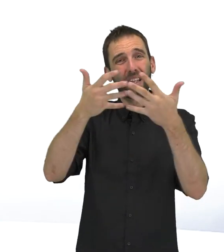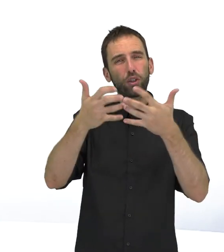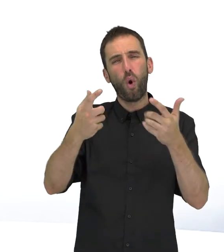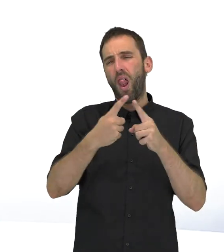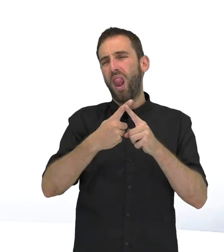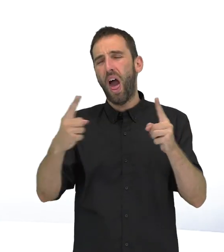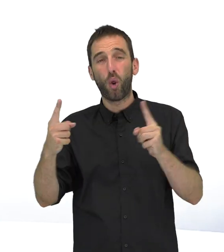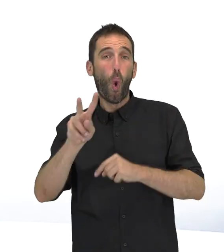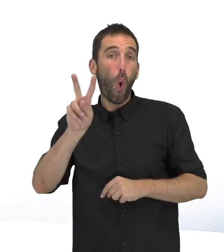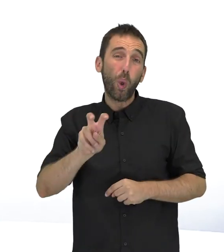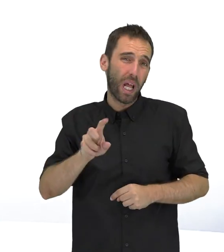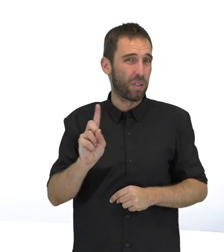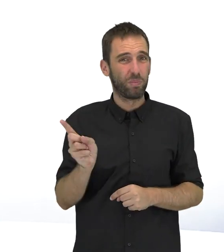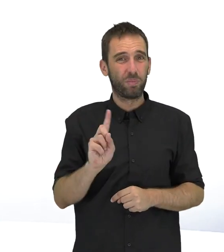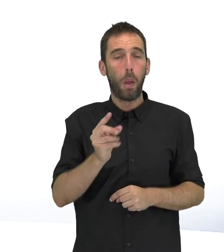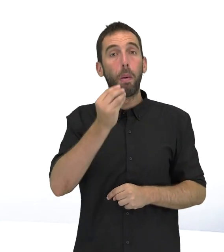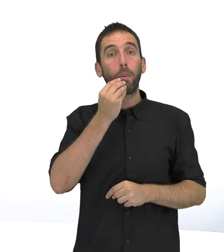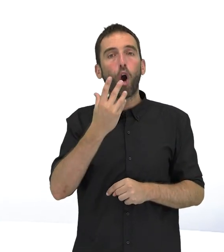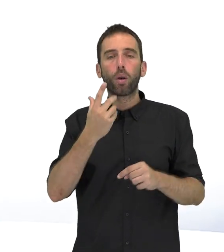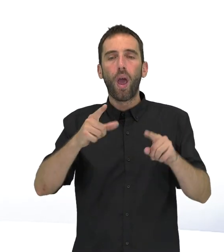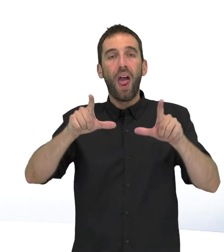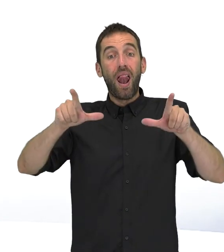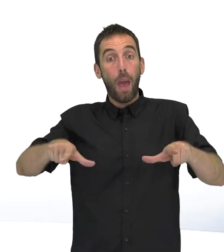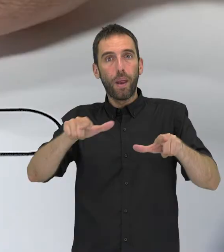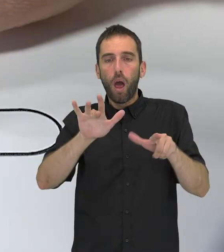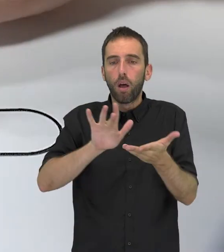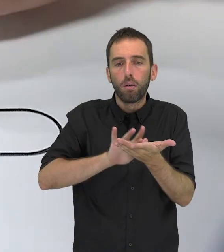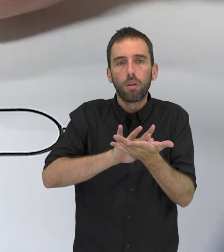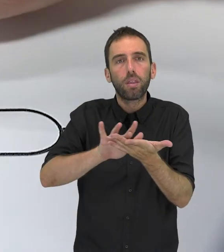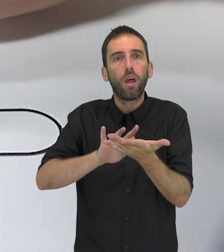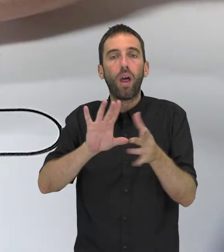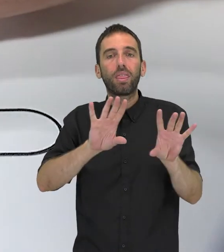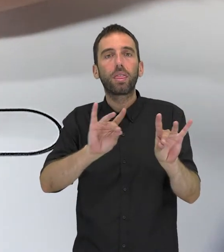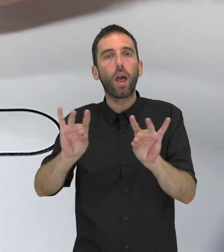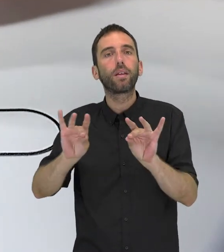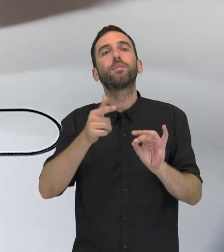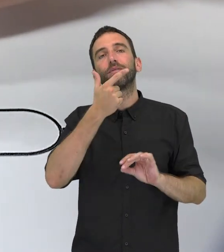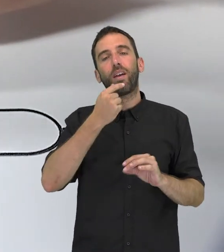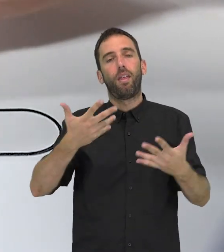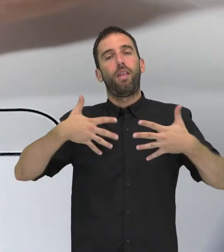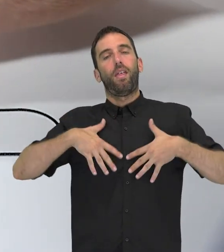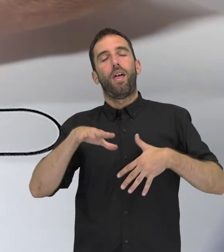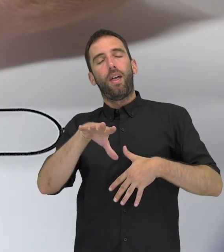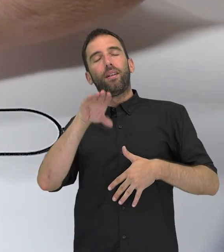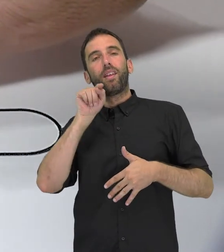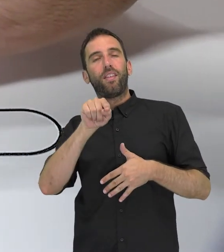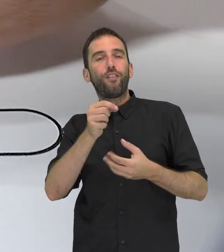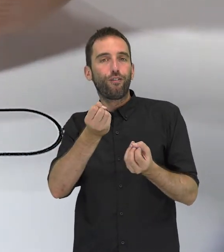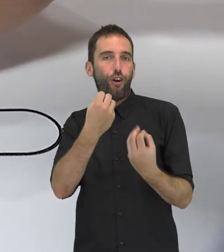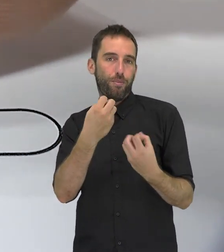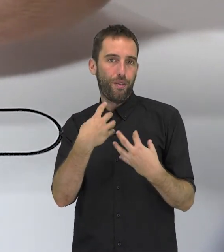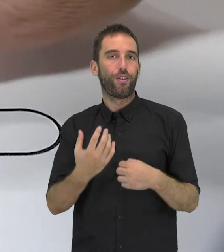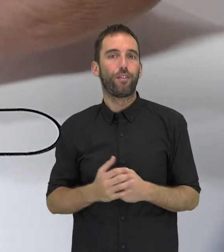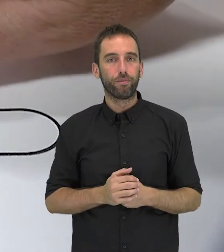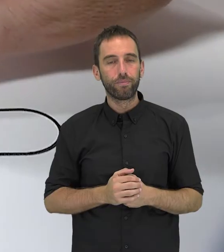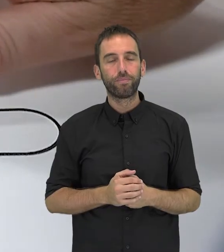largo y poco útil. Mejor producir una lámina táctil que permitiría una exploración detallada y sin